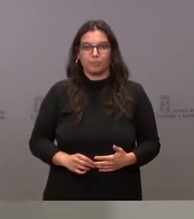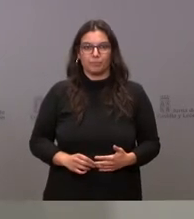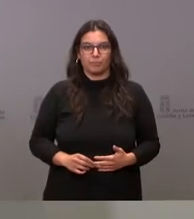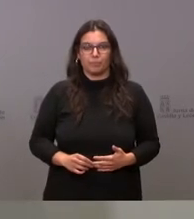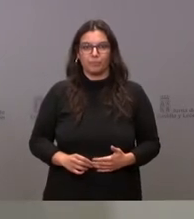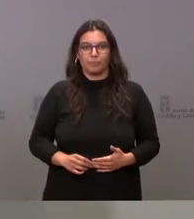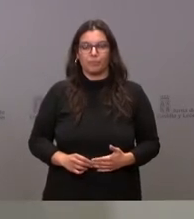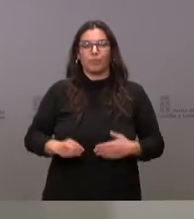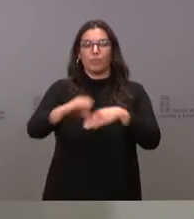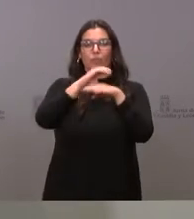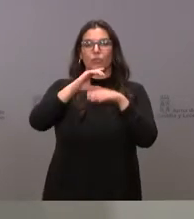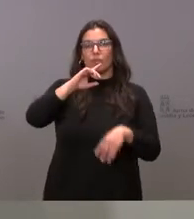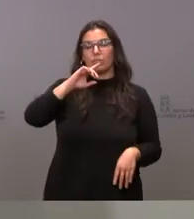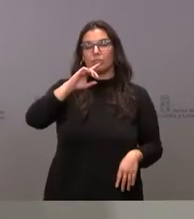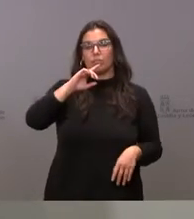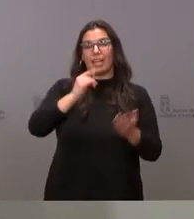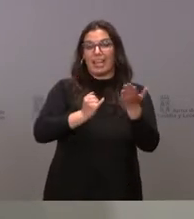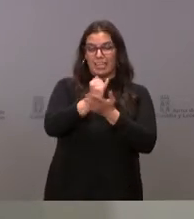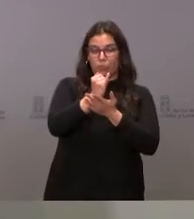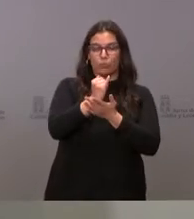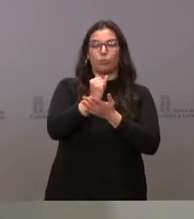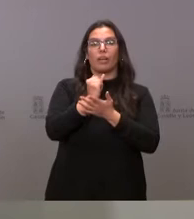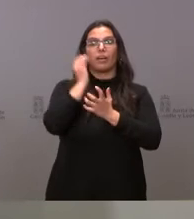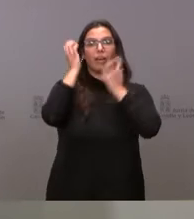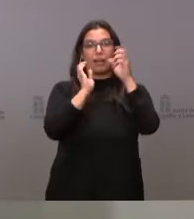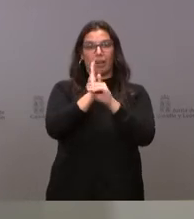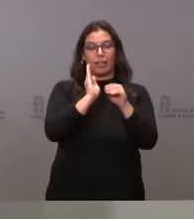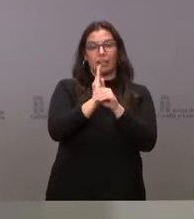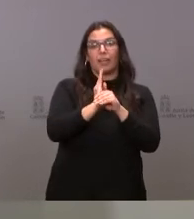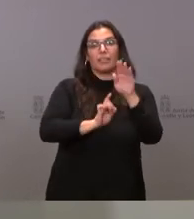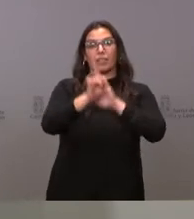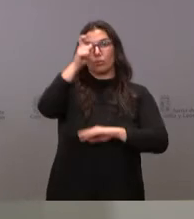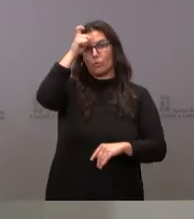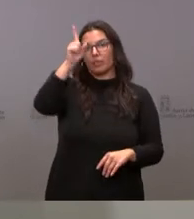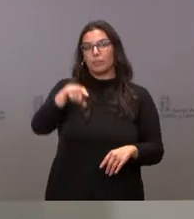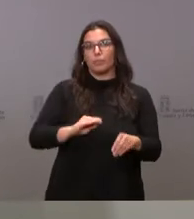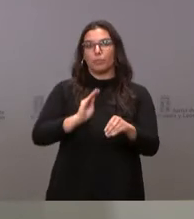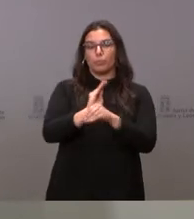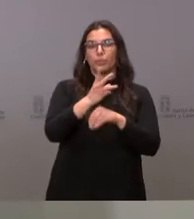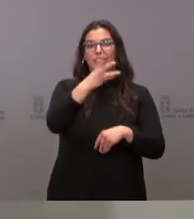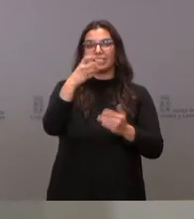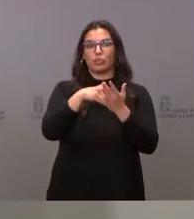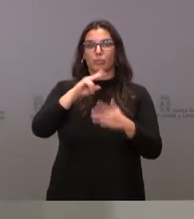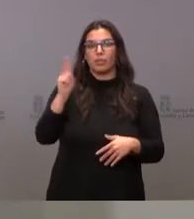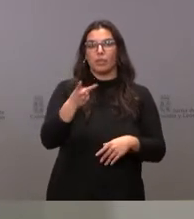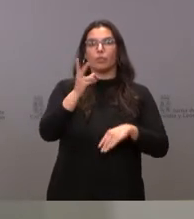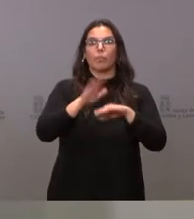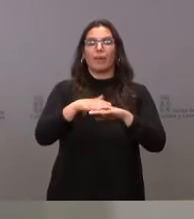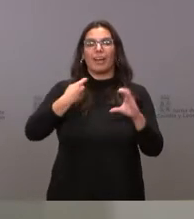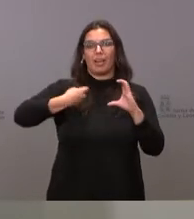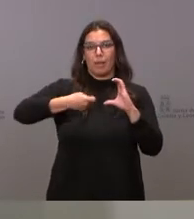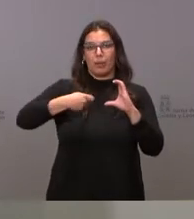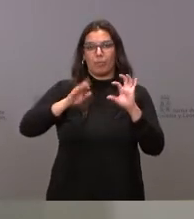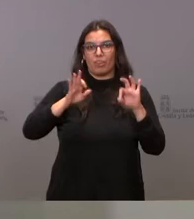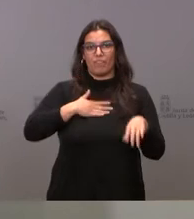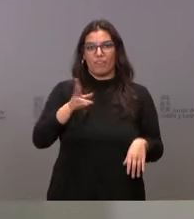La Consejería de Agricultura, Ganadería y Desarrollo Rural concede también una subvención de trescientos mil euros a la Cámara de Comercio de